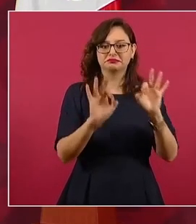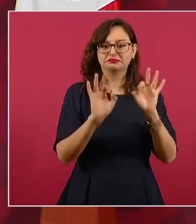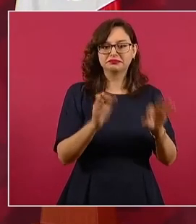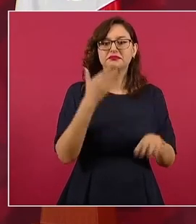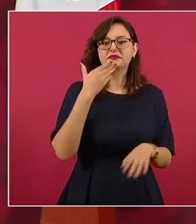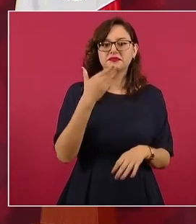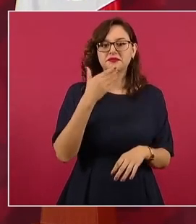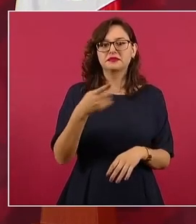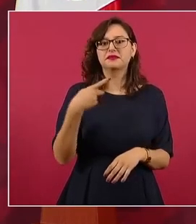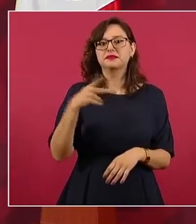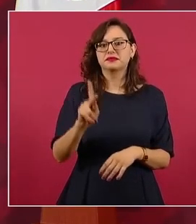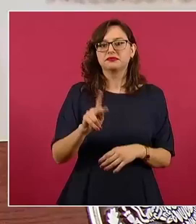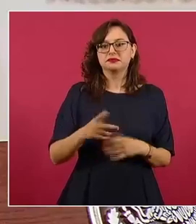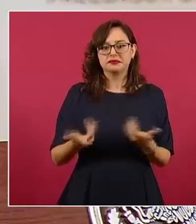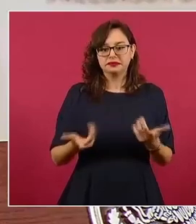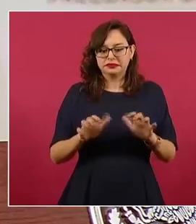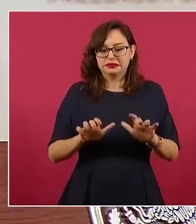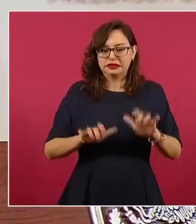soplaban y